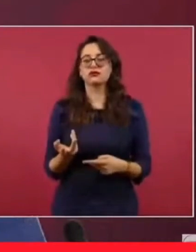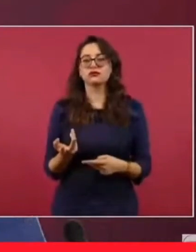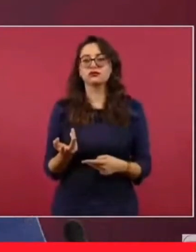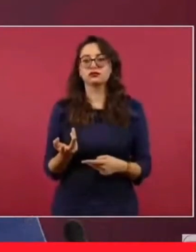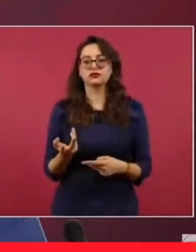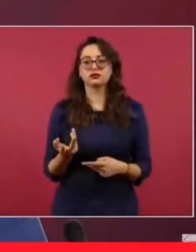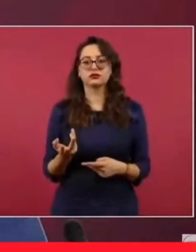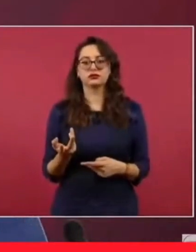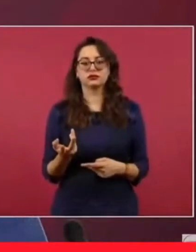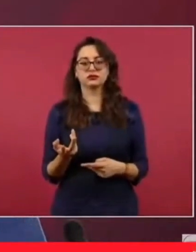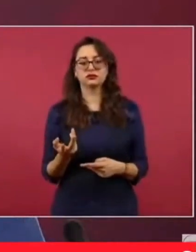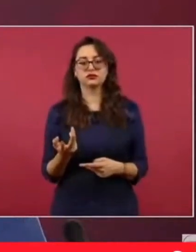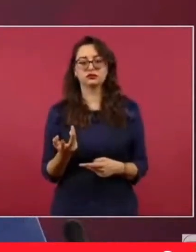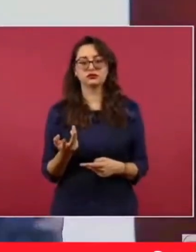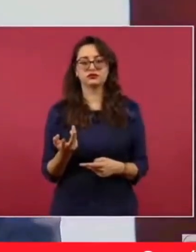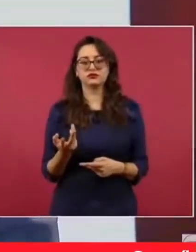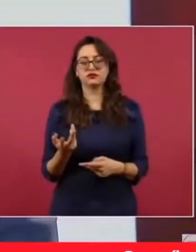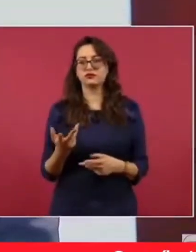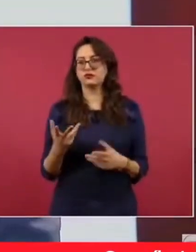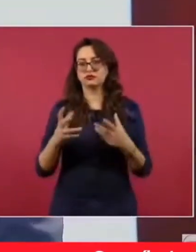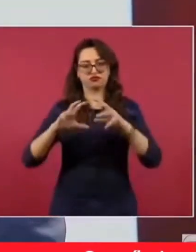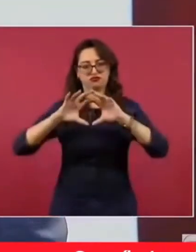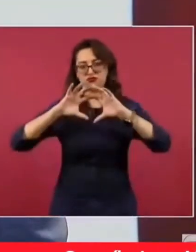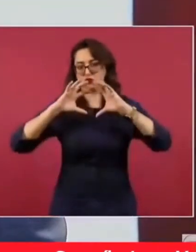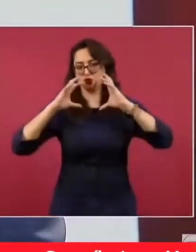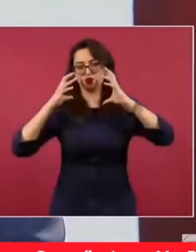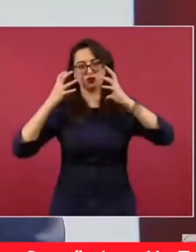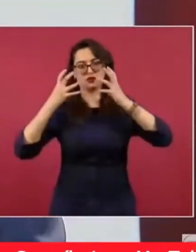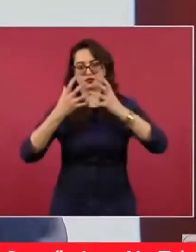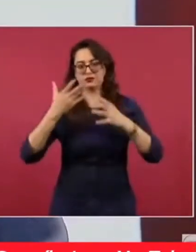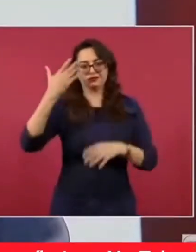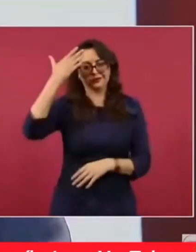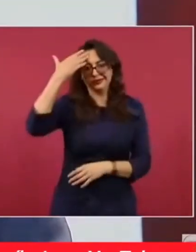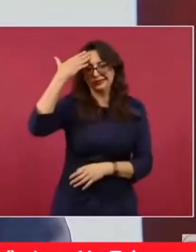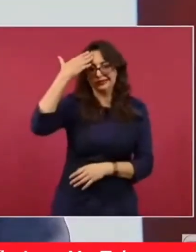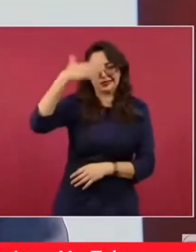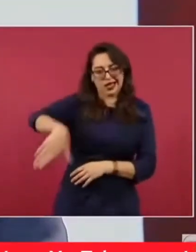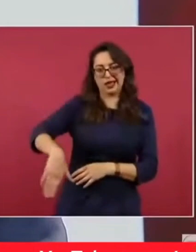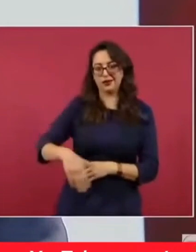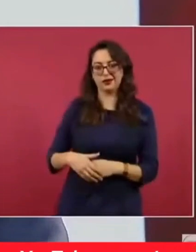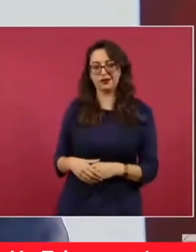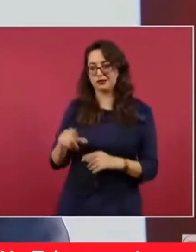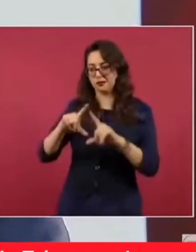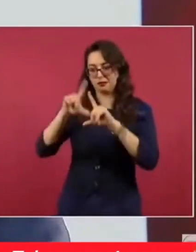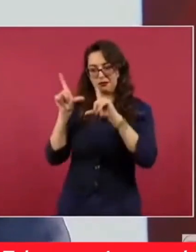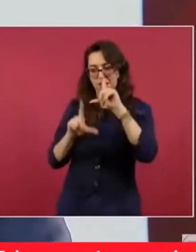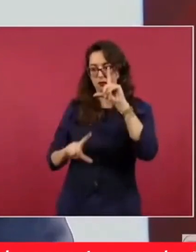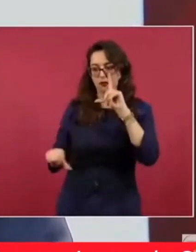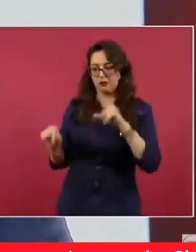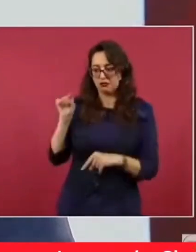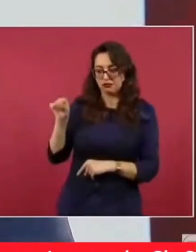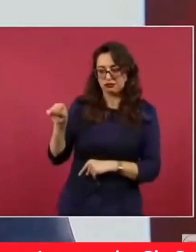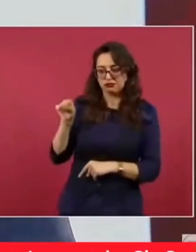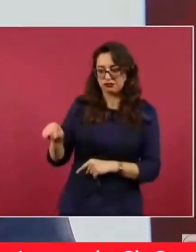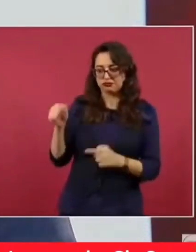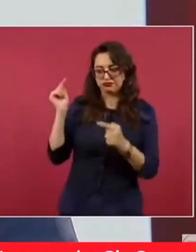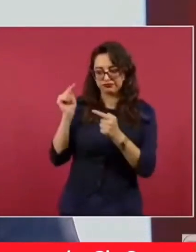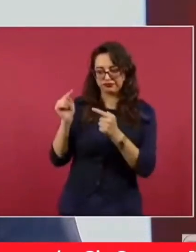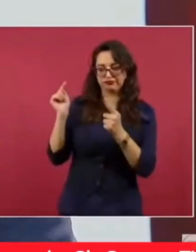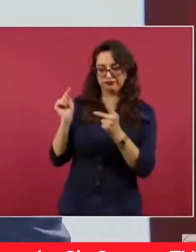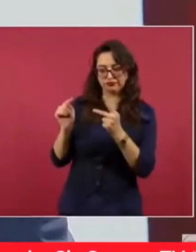Eso es de conocimiento en el mundo financiero. Se sabe